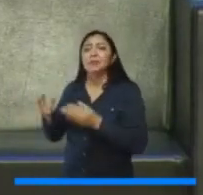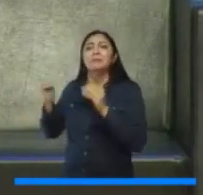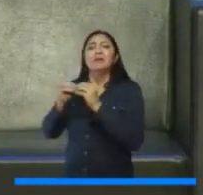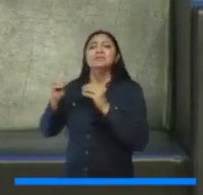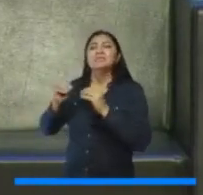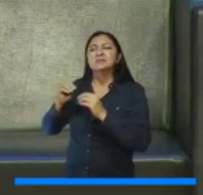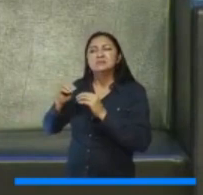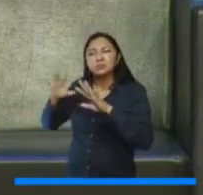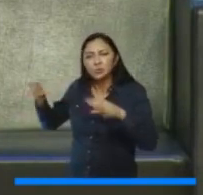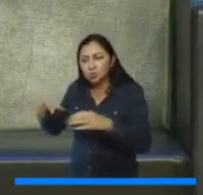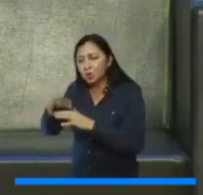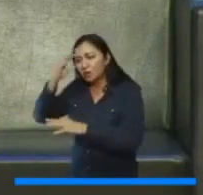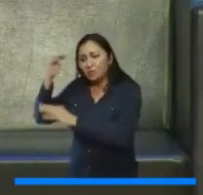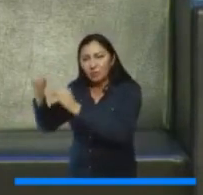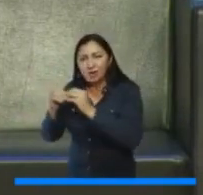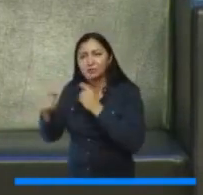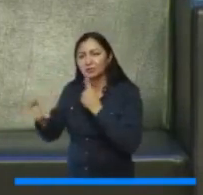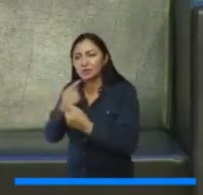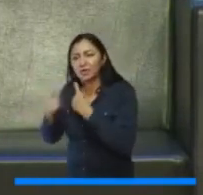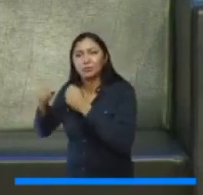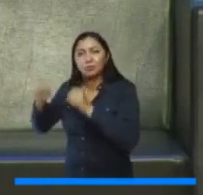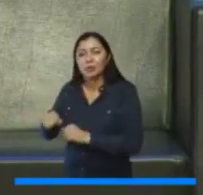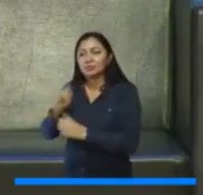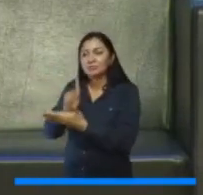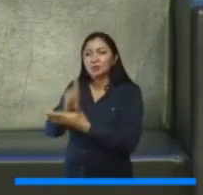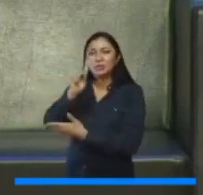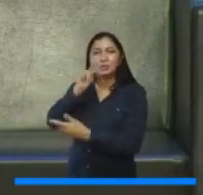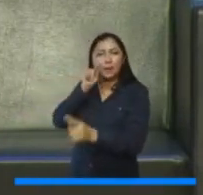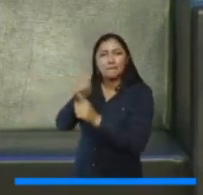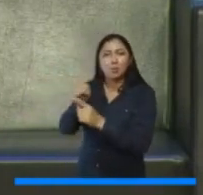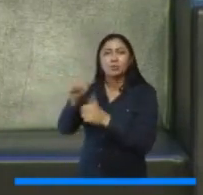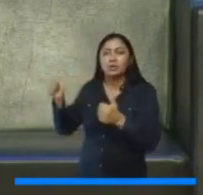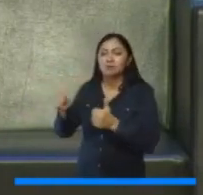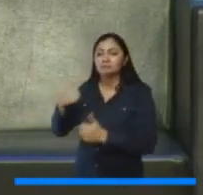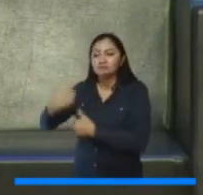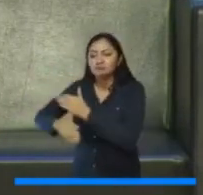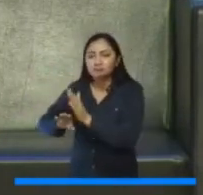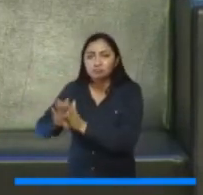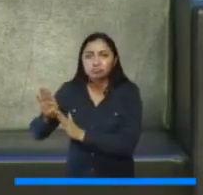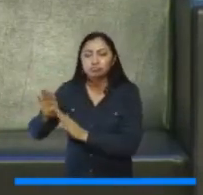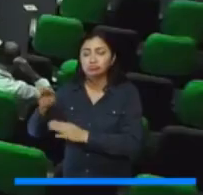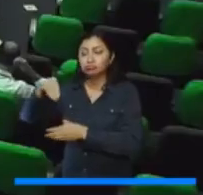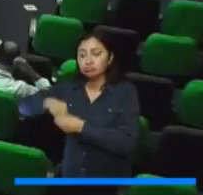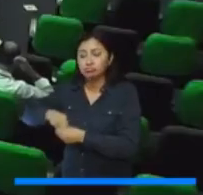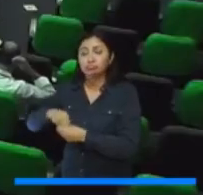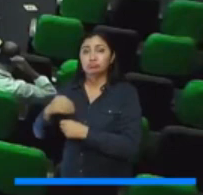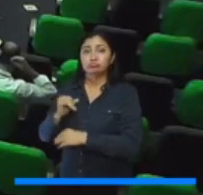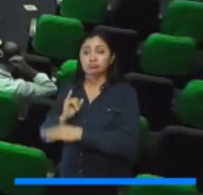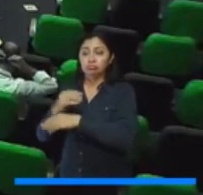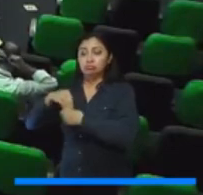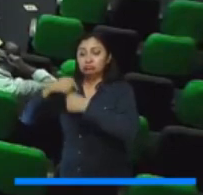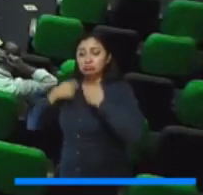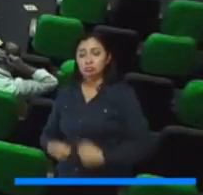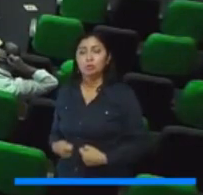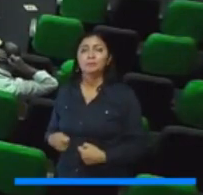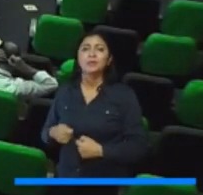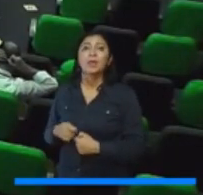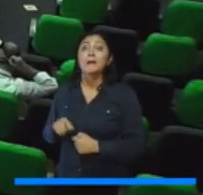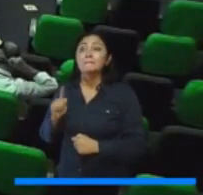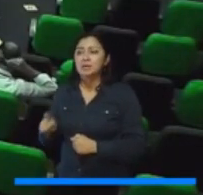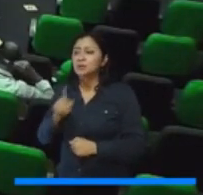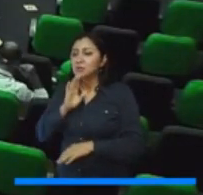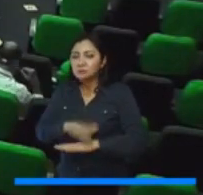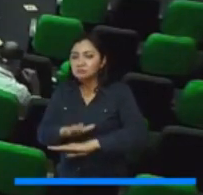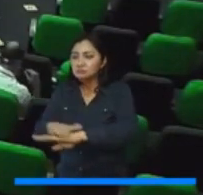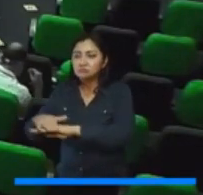proyecto de desarrollo institucional que logre convocar al mayor número de actores, que uno llamaría teóricamente los afectados en la vida